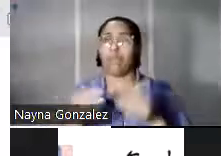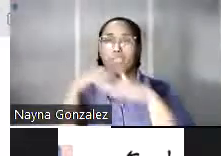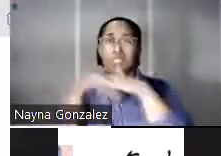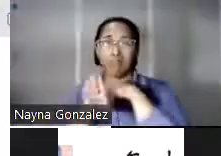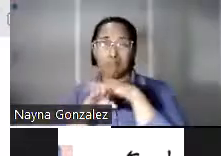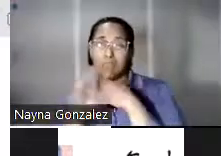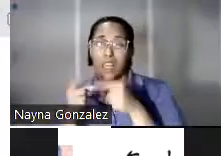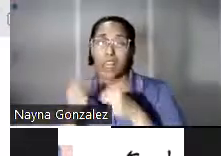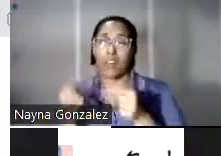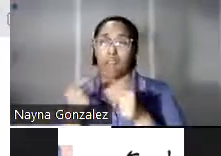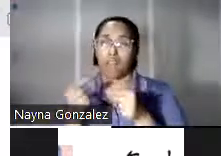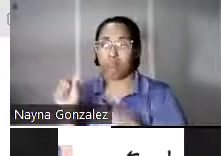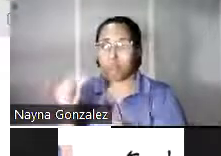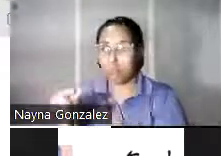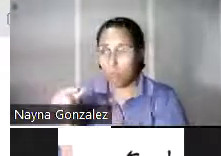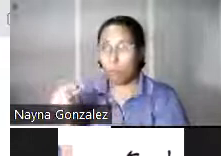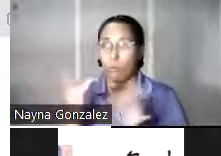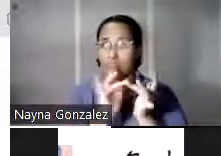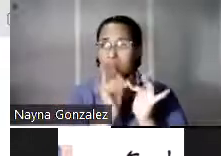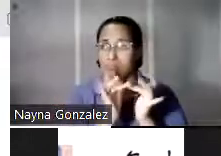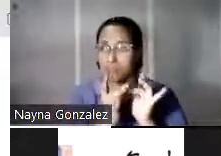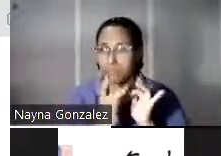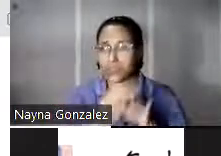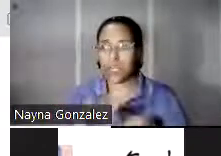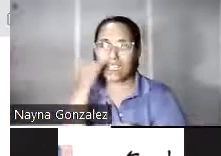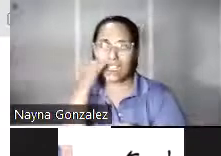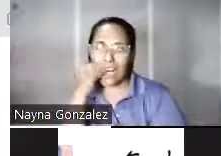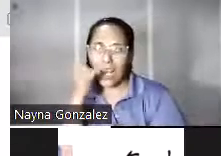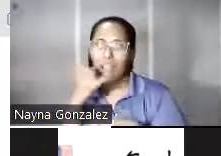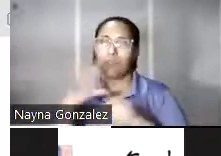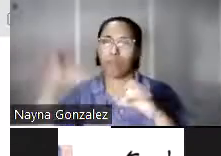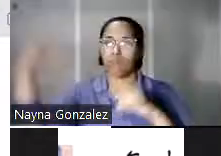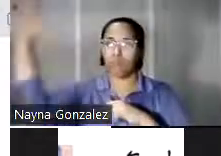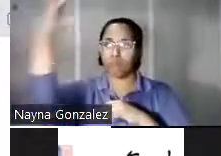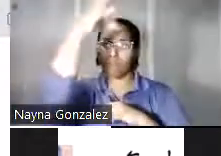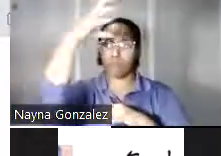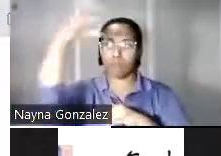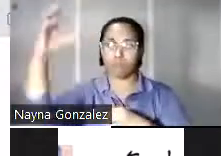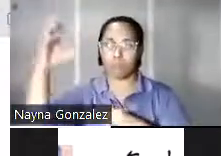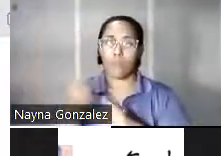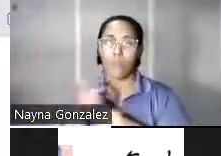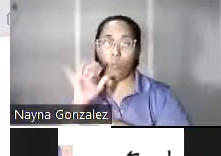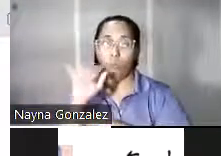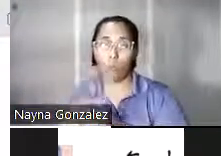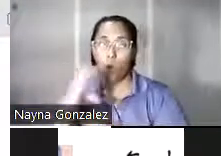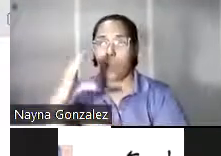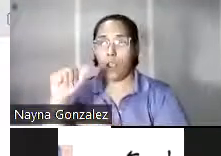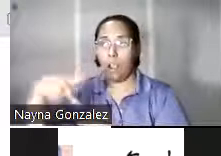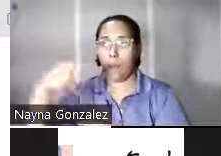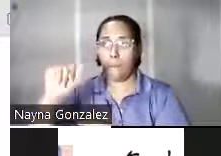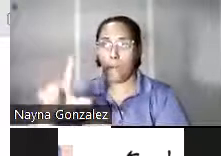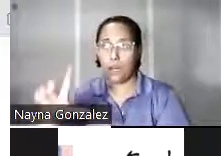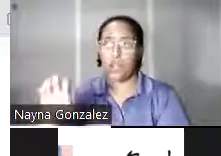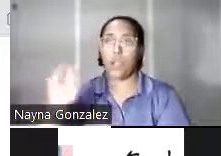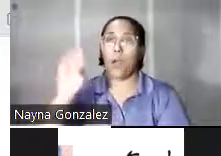internet y la ineficacia de los teléfonos satelitales, los denominados KP4 lograron